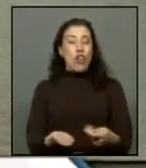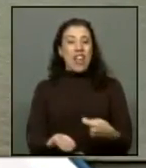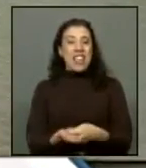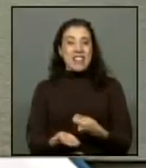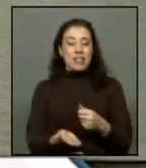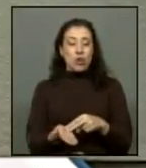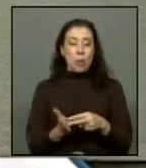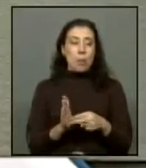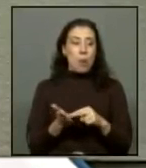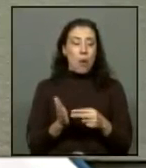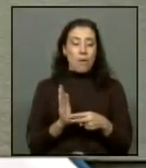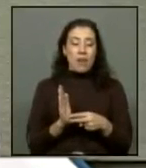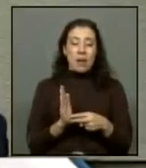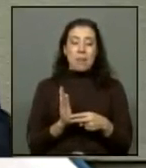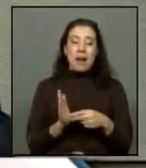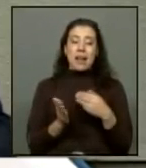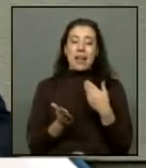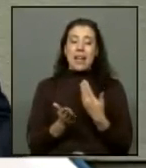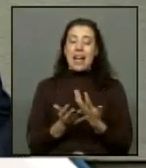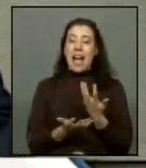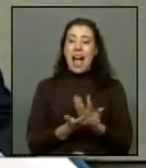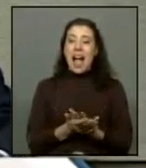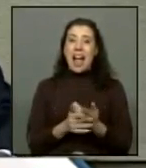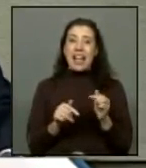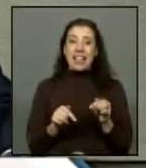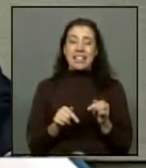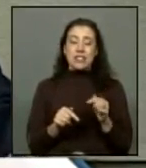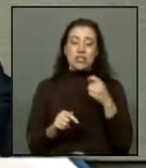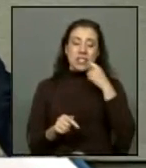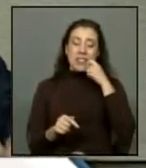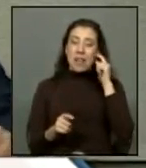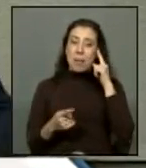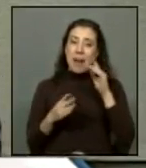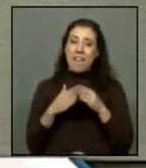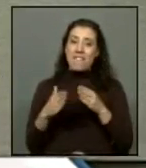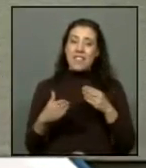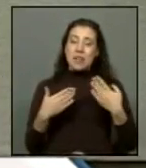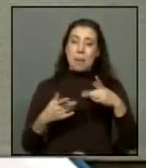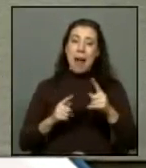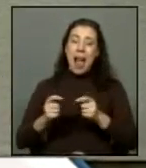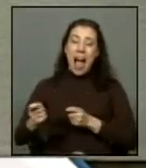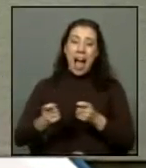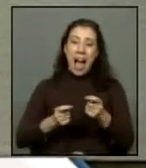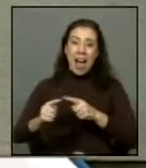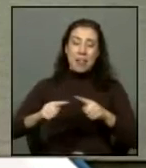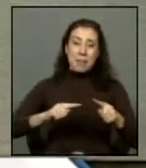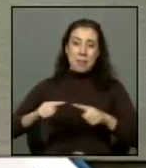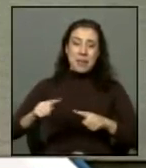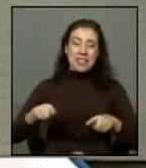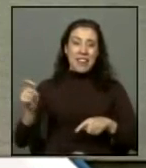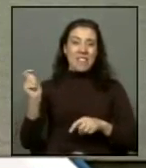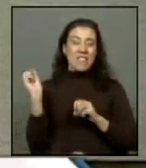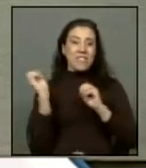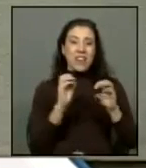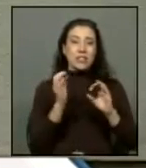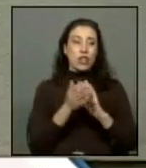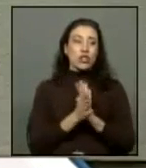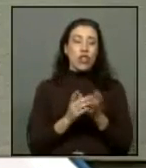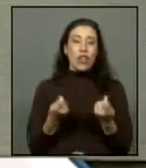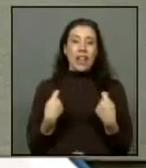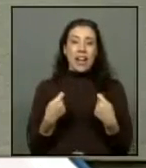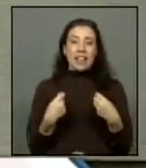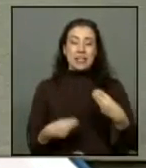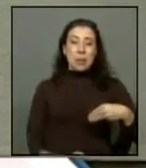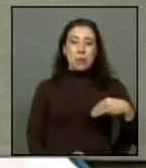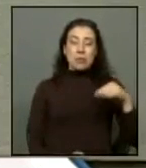del problema que la existencia del actual implica para los vecinos, de su mala administración en el actual vertedero y todo lo que gasta el